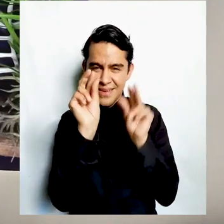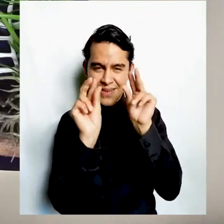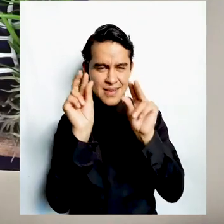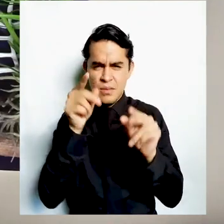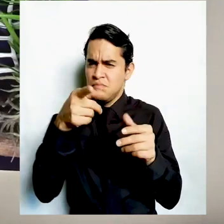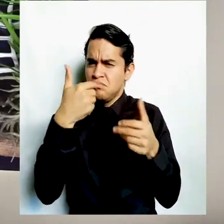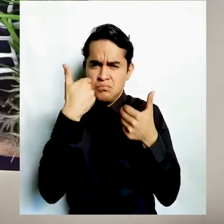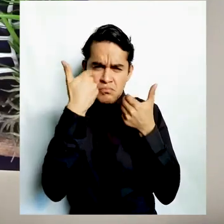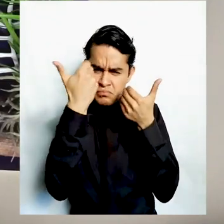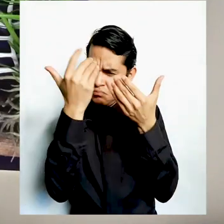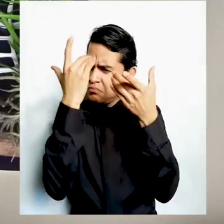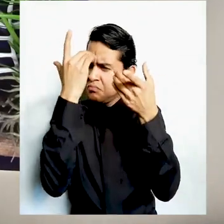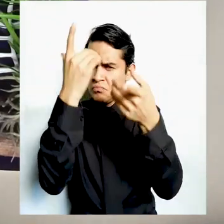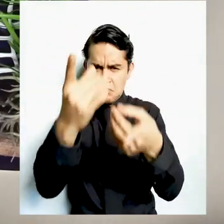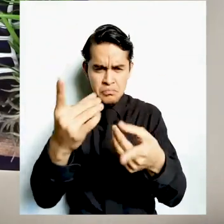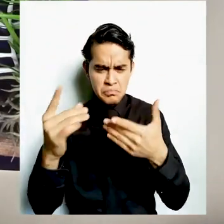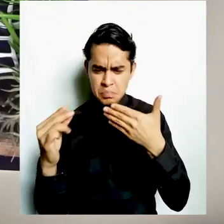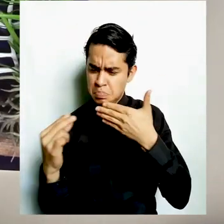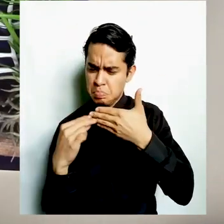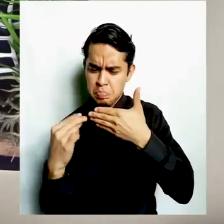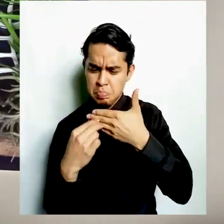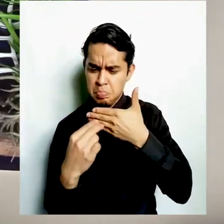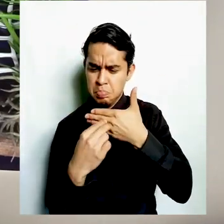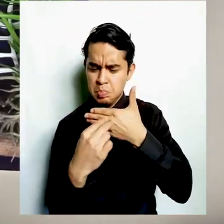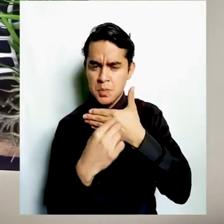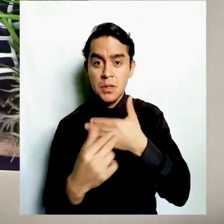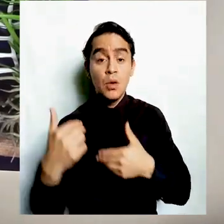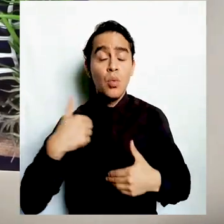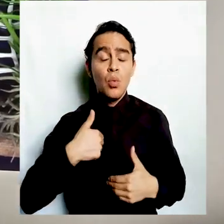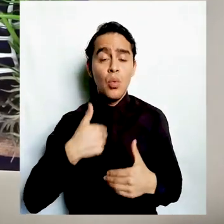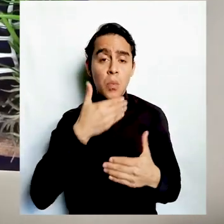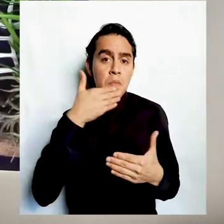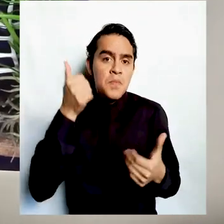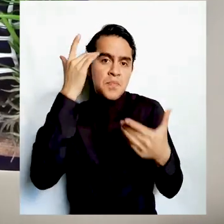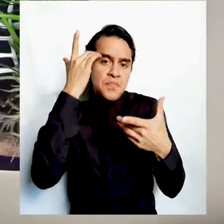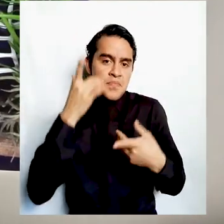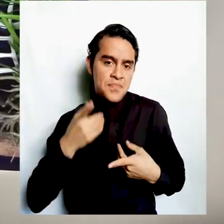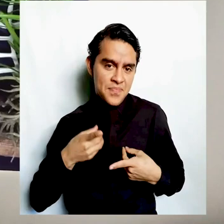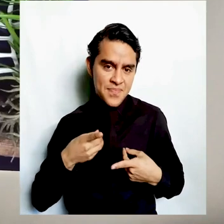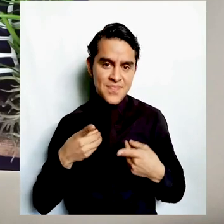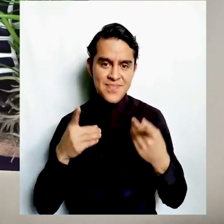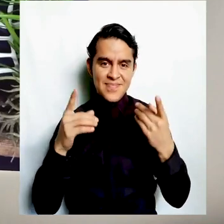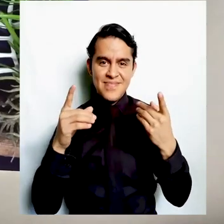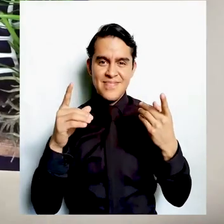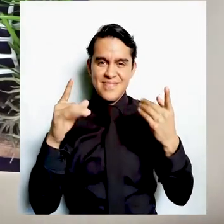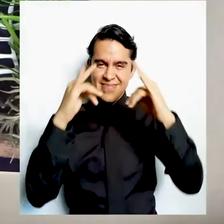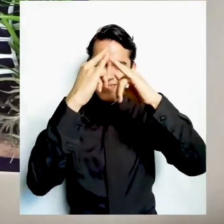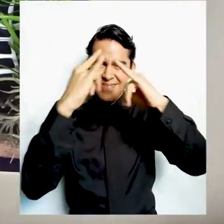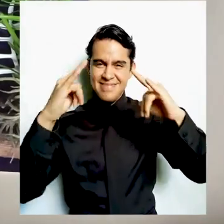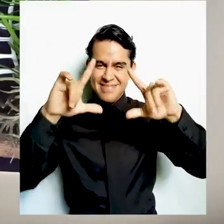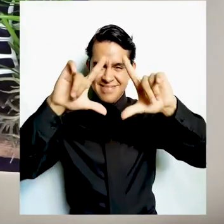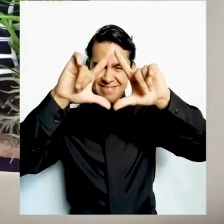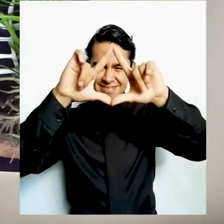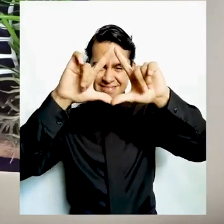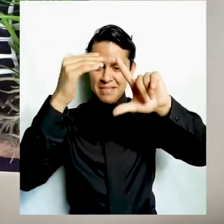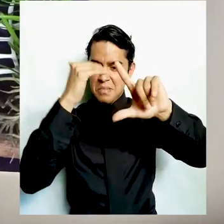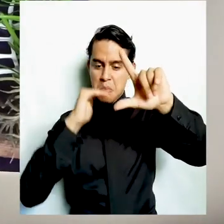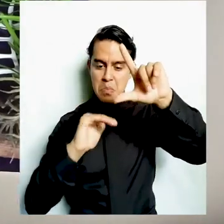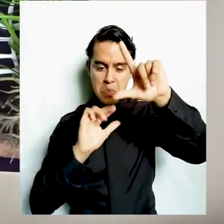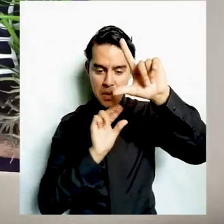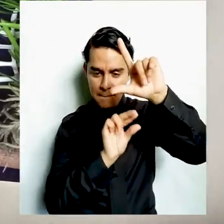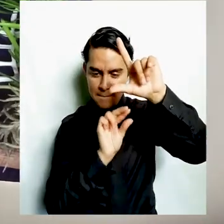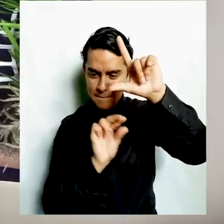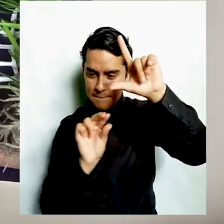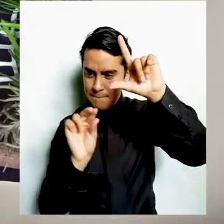En mi caso, las colocaré debajo de la tienda de campaña y otras sobre las ramitas secas.